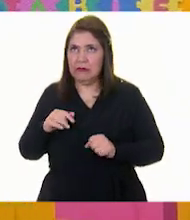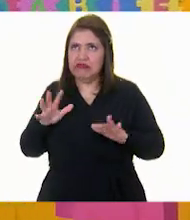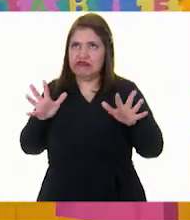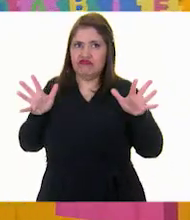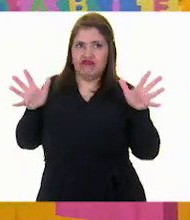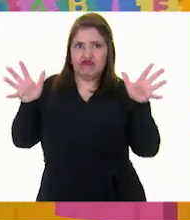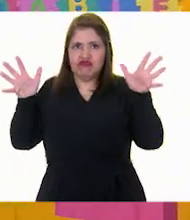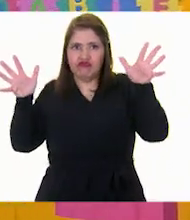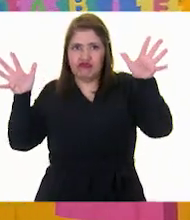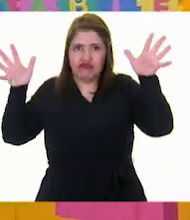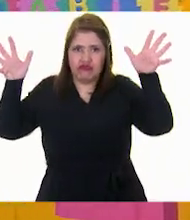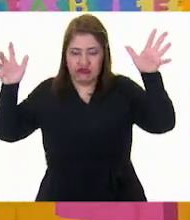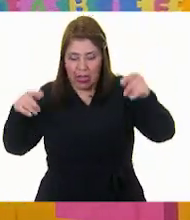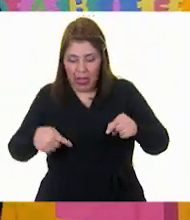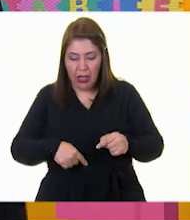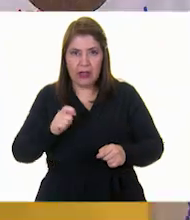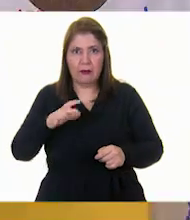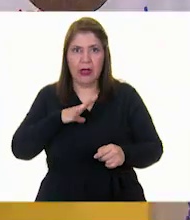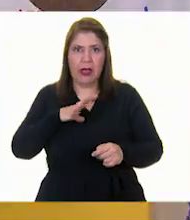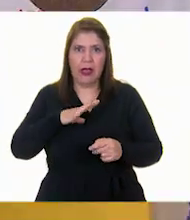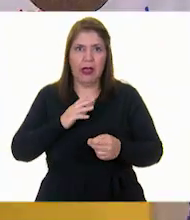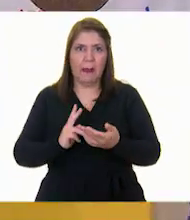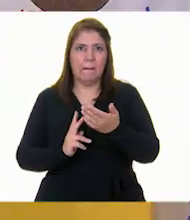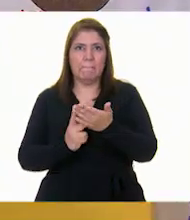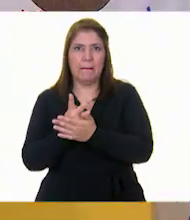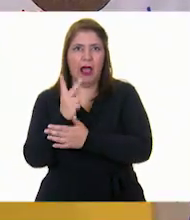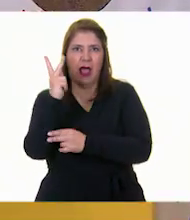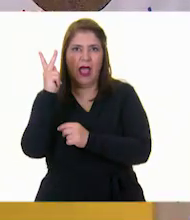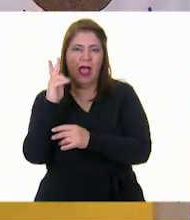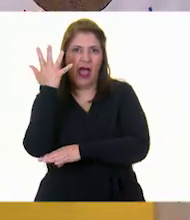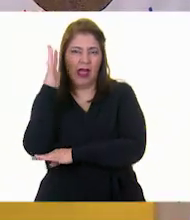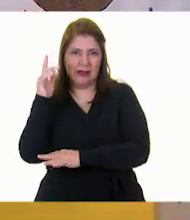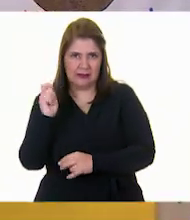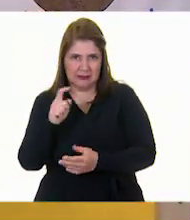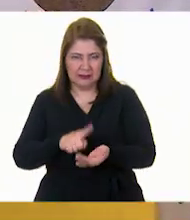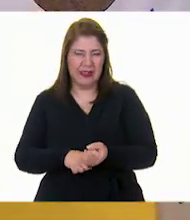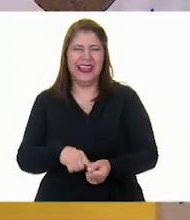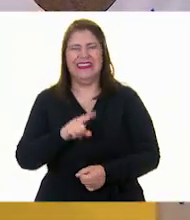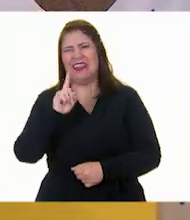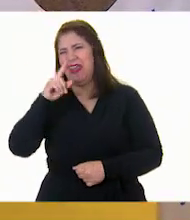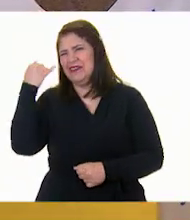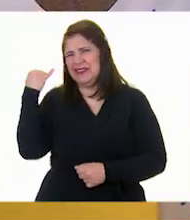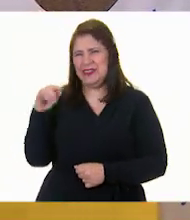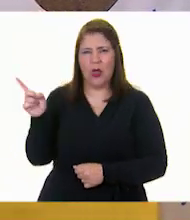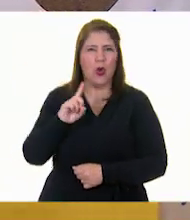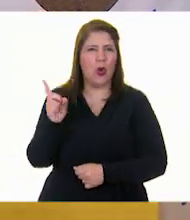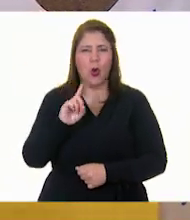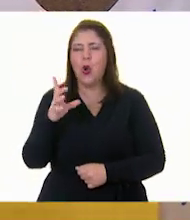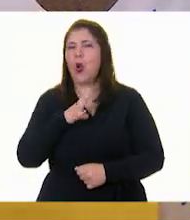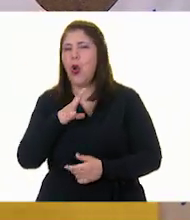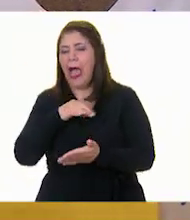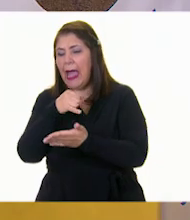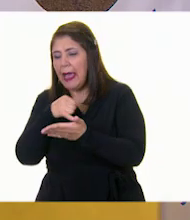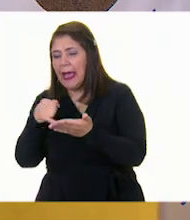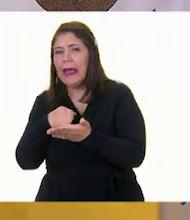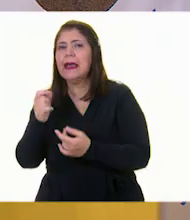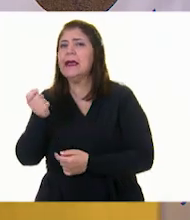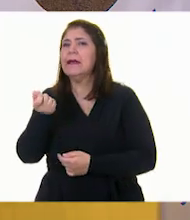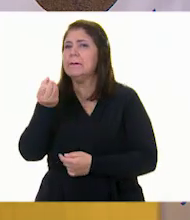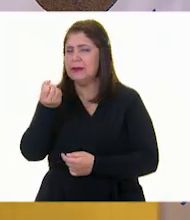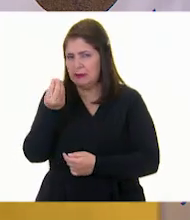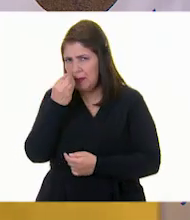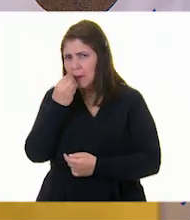o plantas de la panza. ¡Nada de eso! Hay semillas que podemos comer y son muy nutritivas y